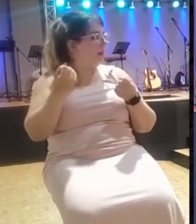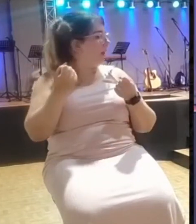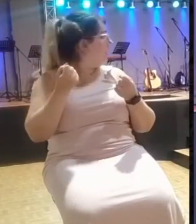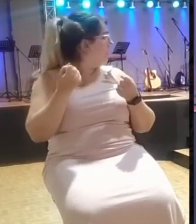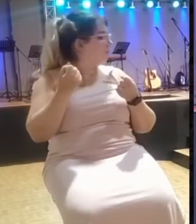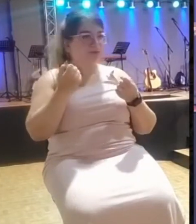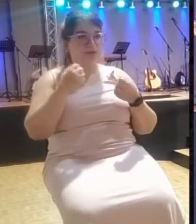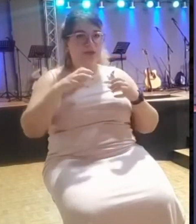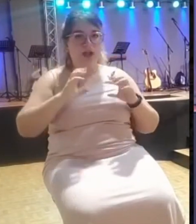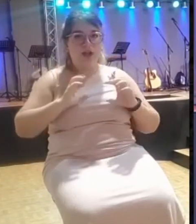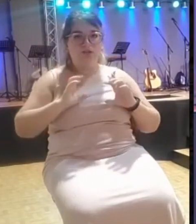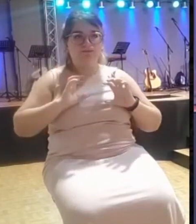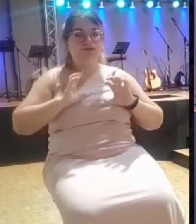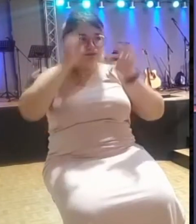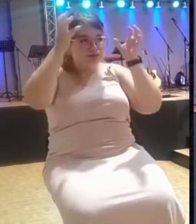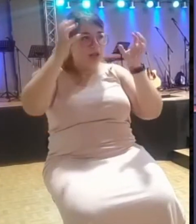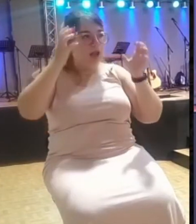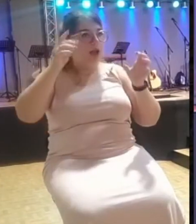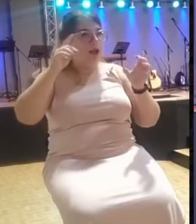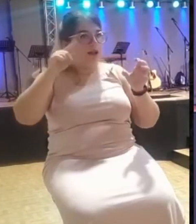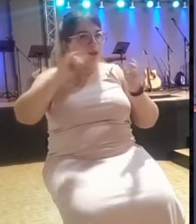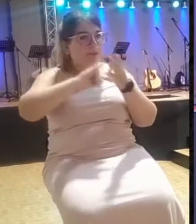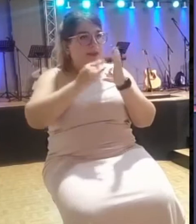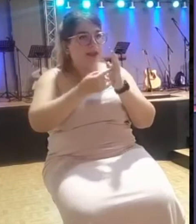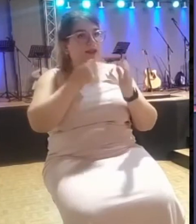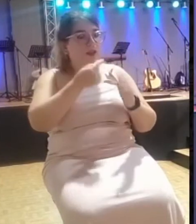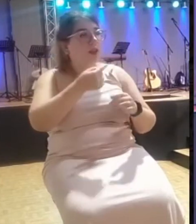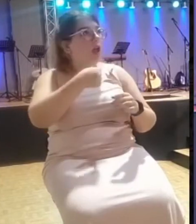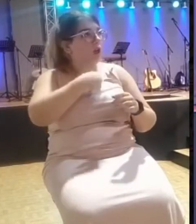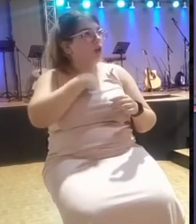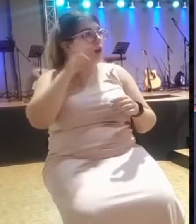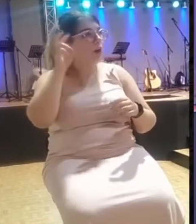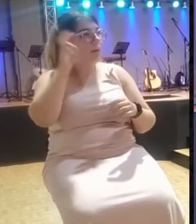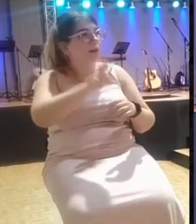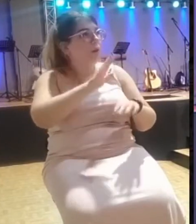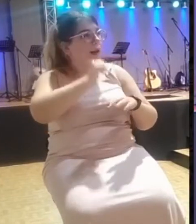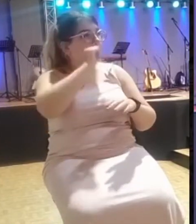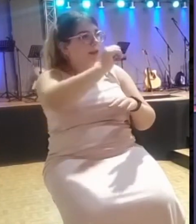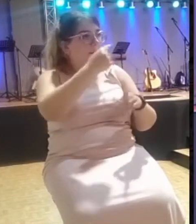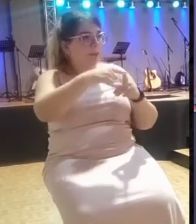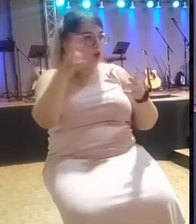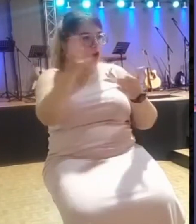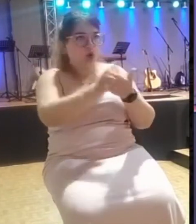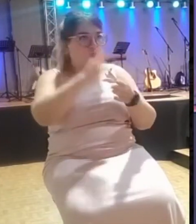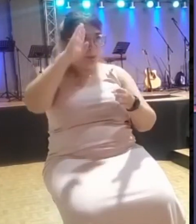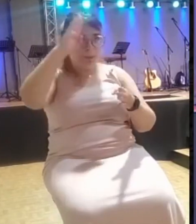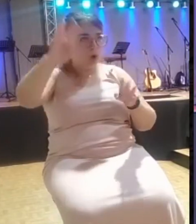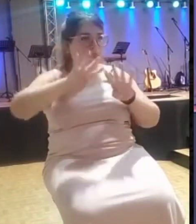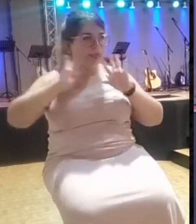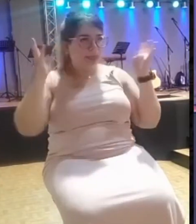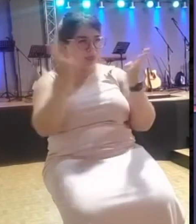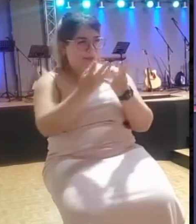matarlo pero que no había porque estaba alrededor de la policía. Dice, aquí no hay policía, aquí son civiles. ¡Dale un aplauso a Cristo! ¡Aleluya! ¡Aleluya!